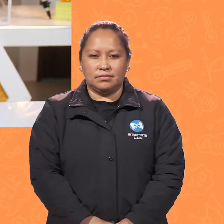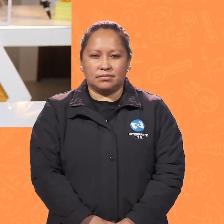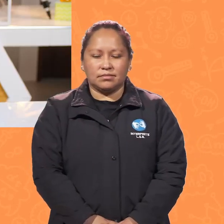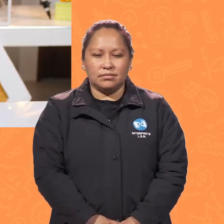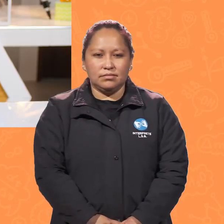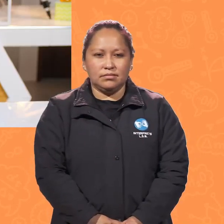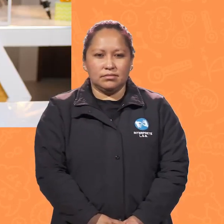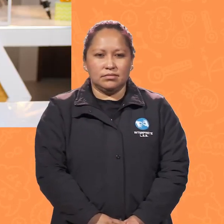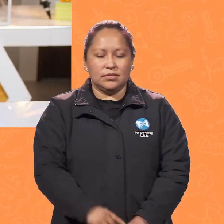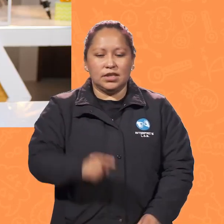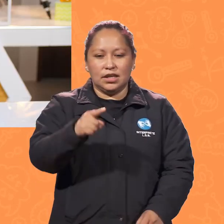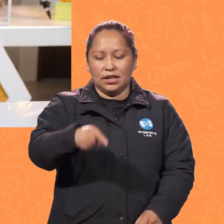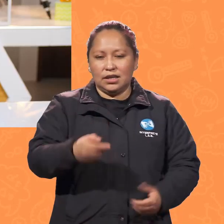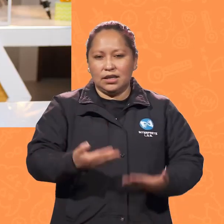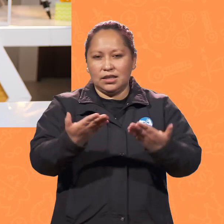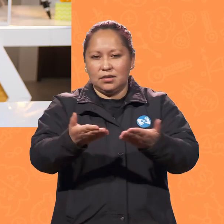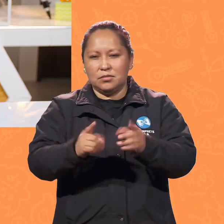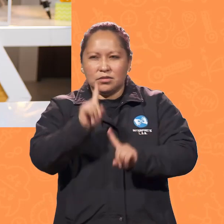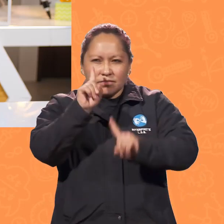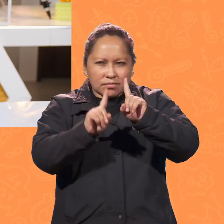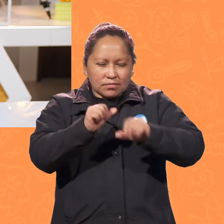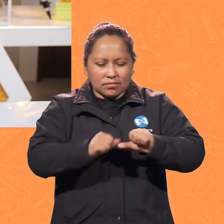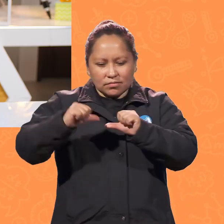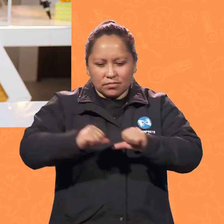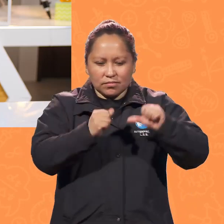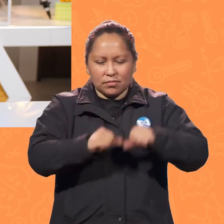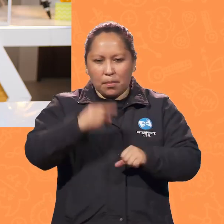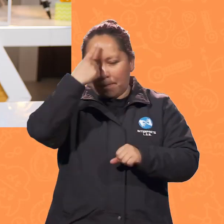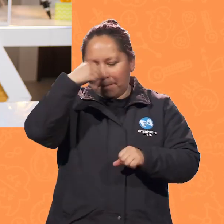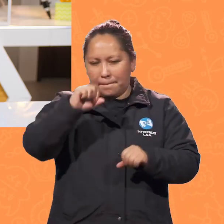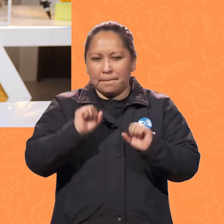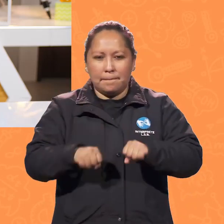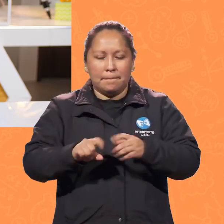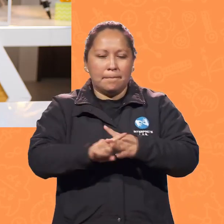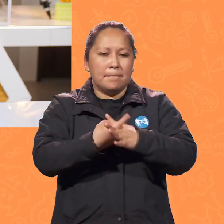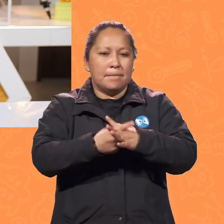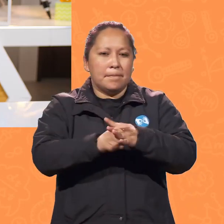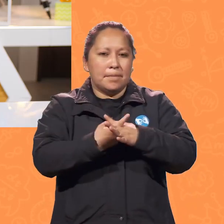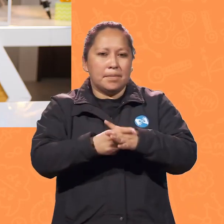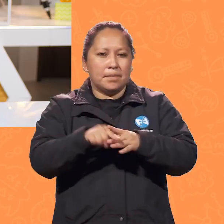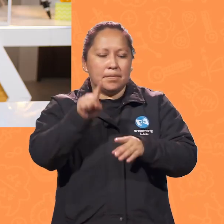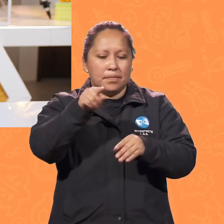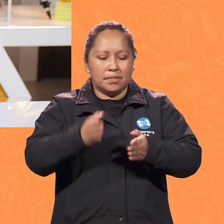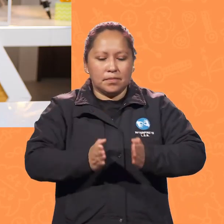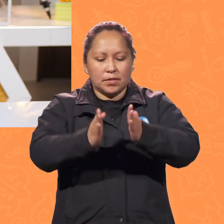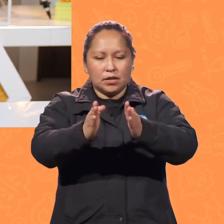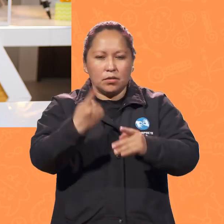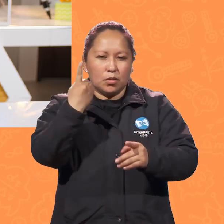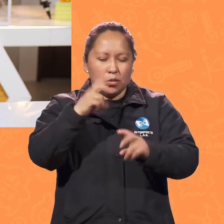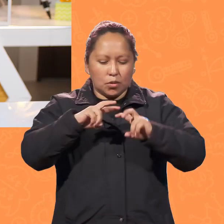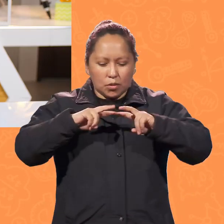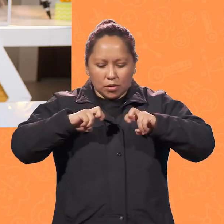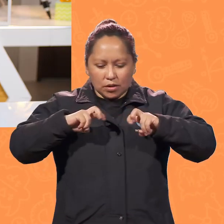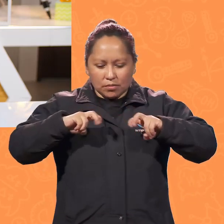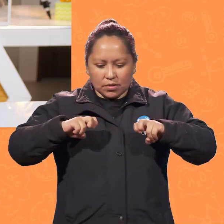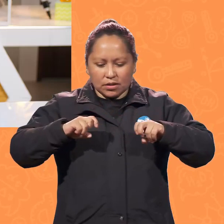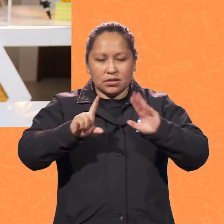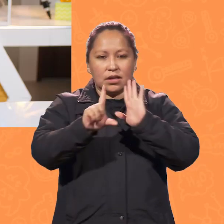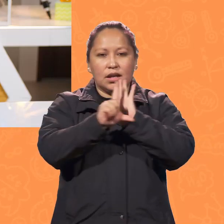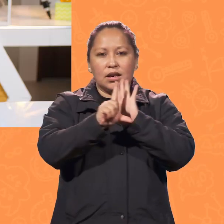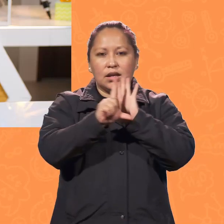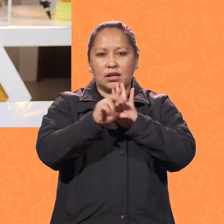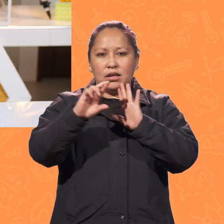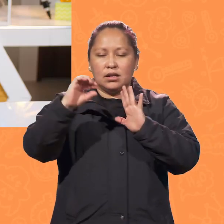Aquí dejamos algunas actividades para que puedas iniciar tu camino hacia la robótica. 1. Investiga sobre las leyes de